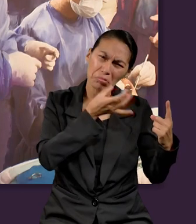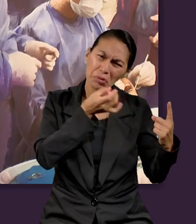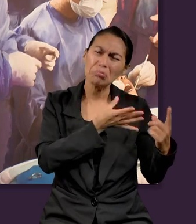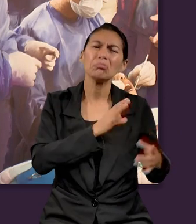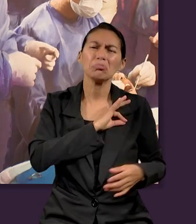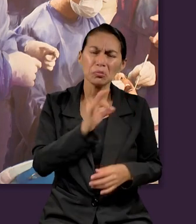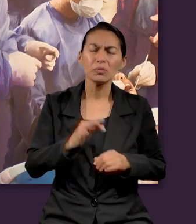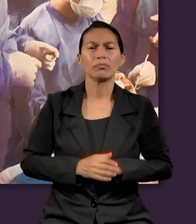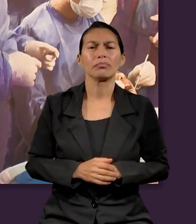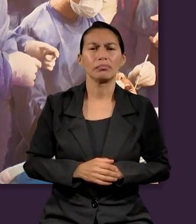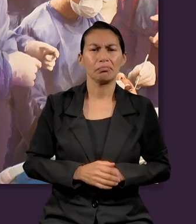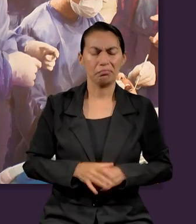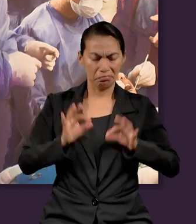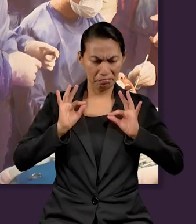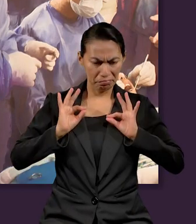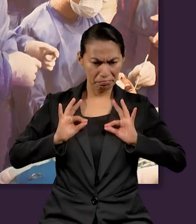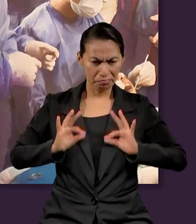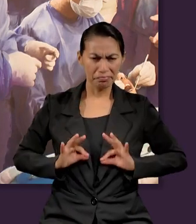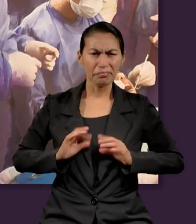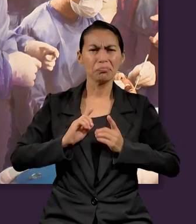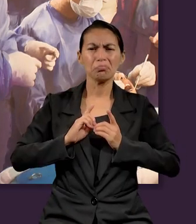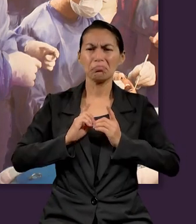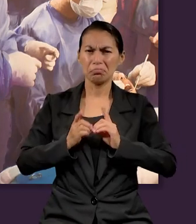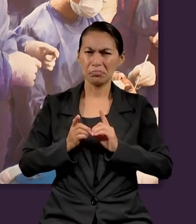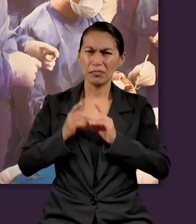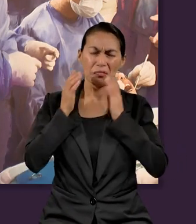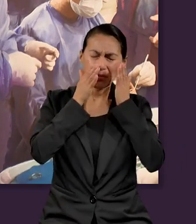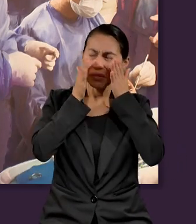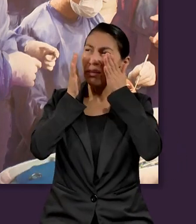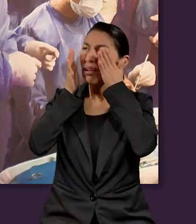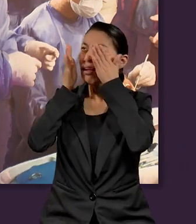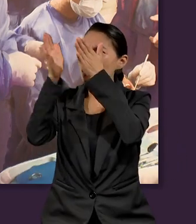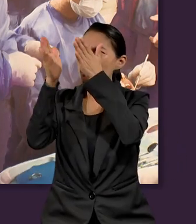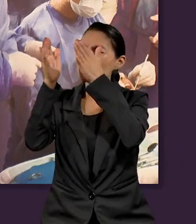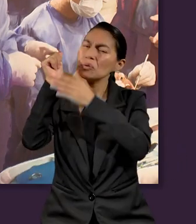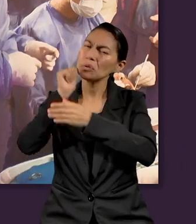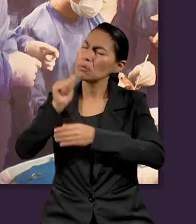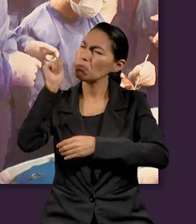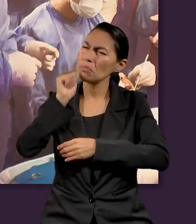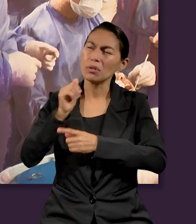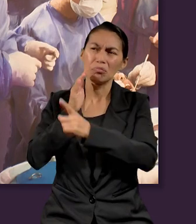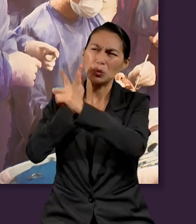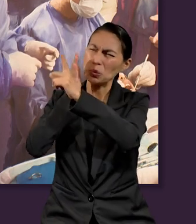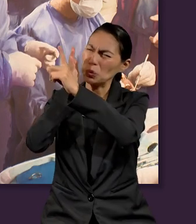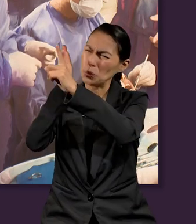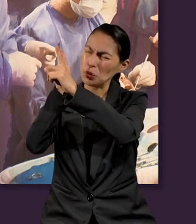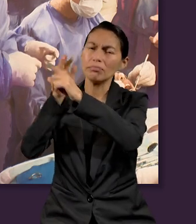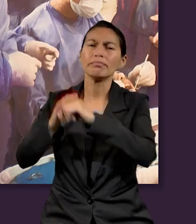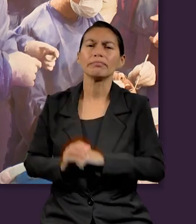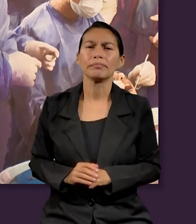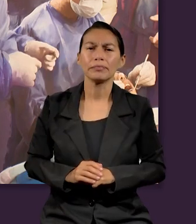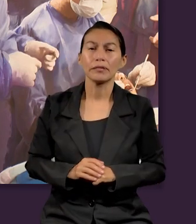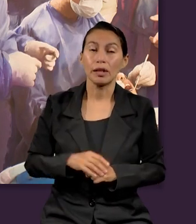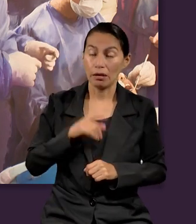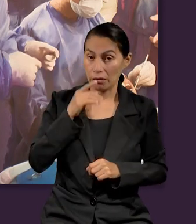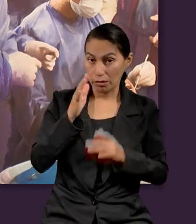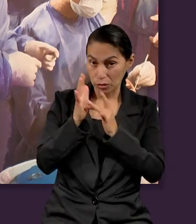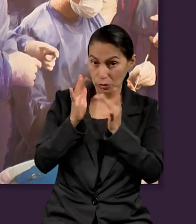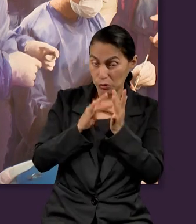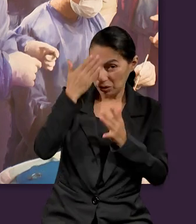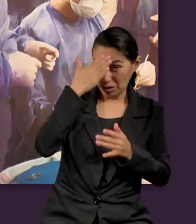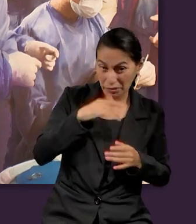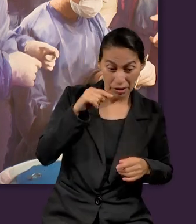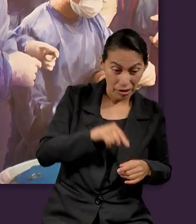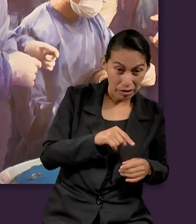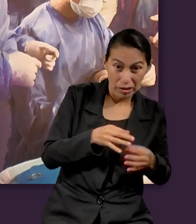siempre en el escrito está. Y también con mucho dominio propio y teniendo en mente su propósito. ¿Cuál era su propósito